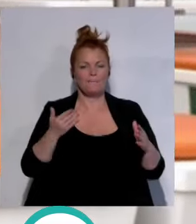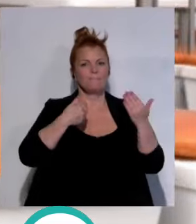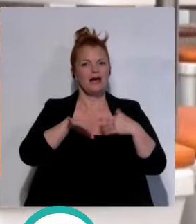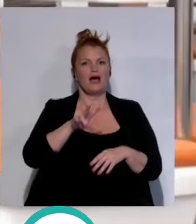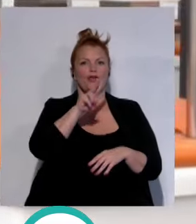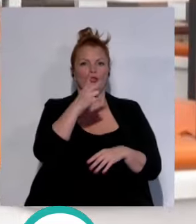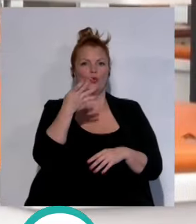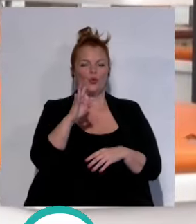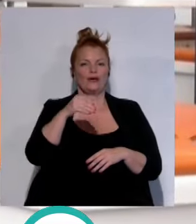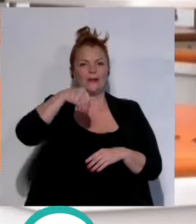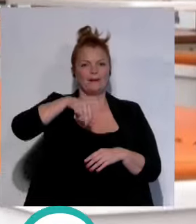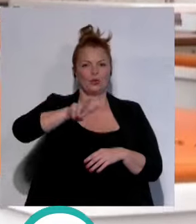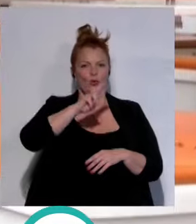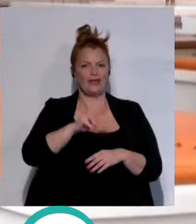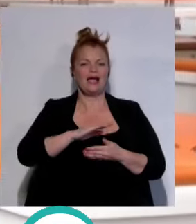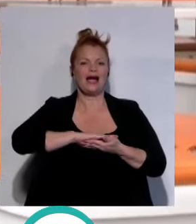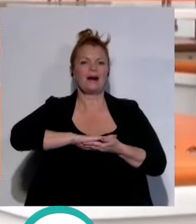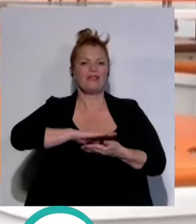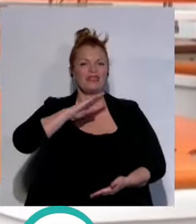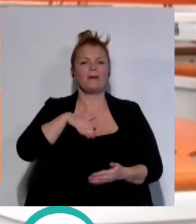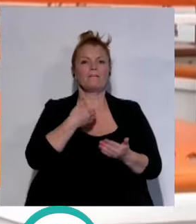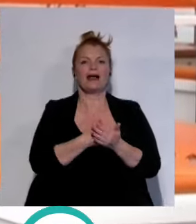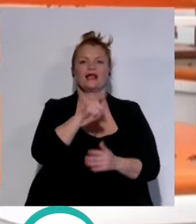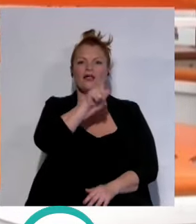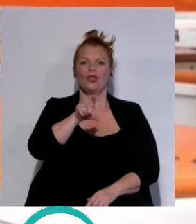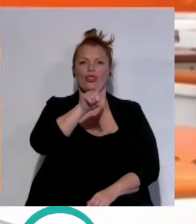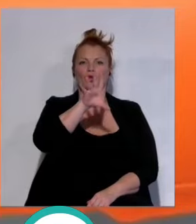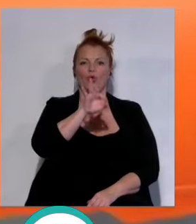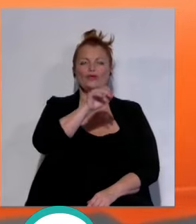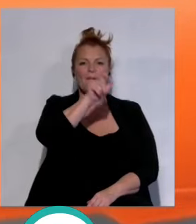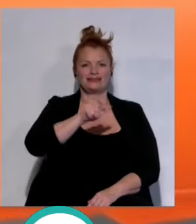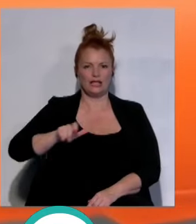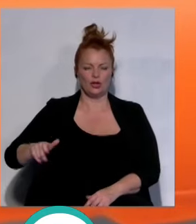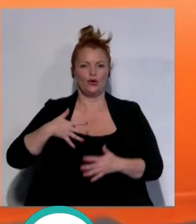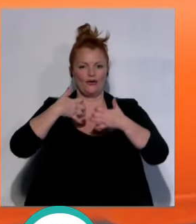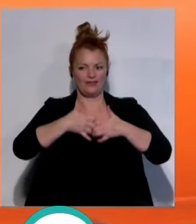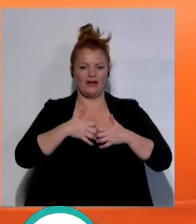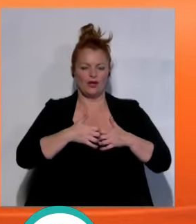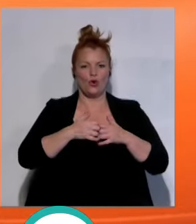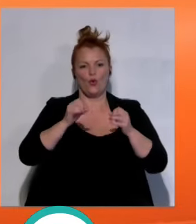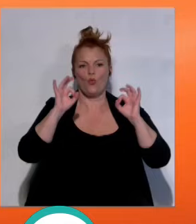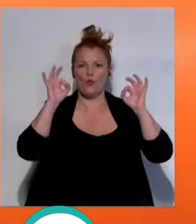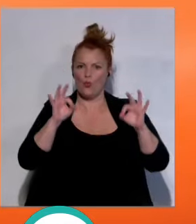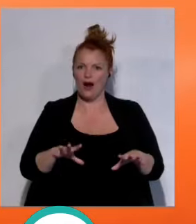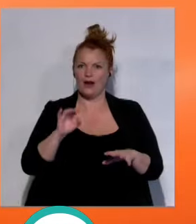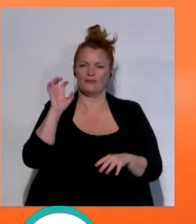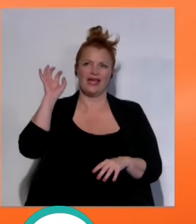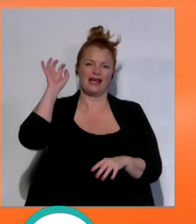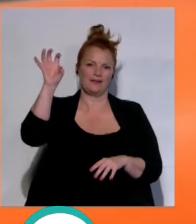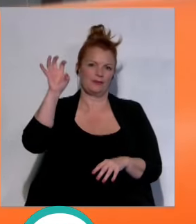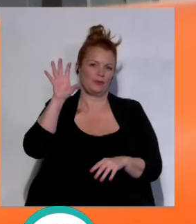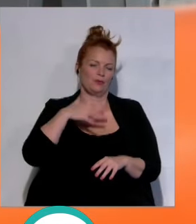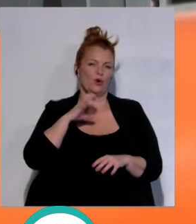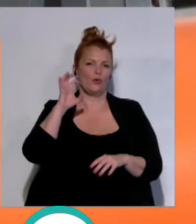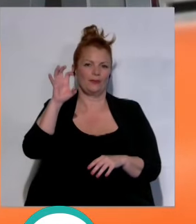metros cuadrados de cubierta y capacidad para 150 pasajeros ya han fabricado un gemelo que ha sido adquirido por un país de Europa del